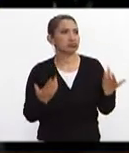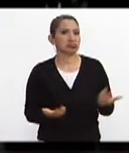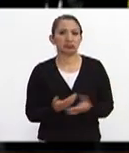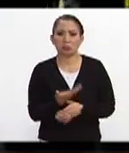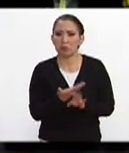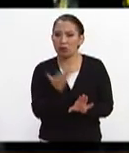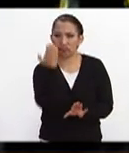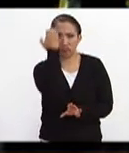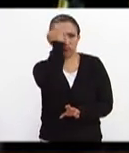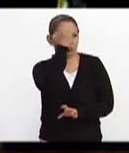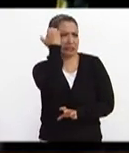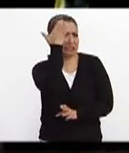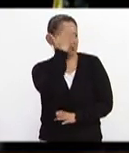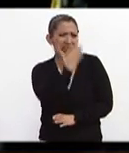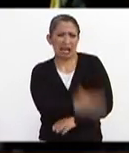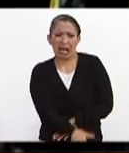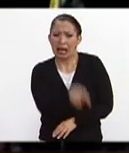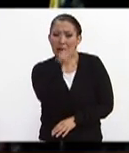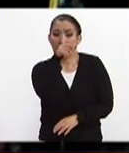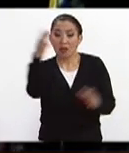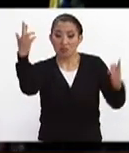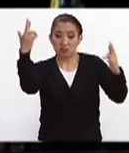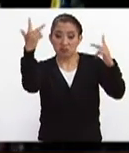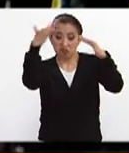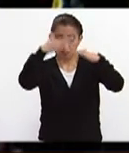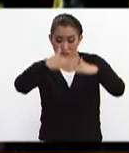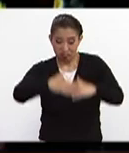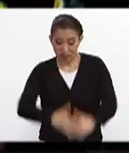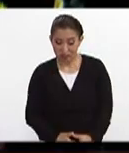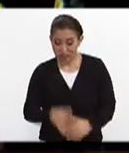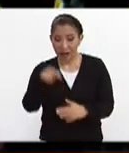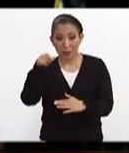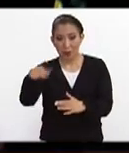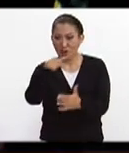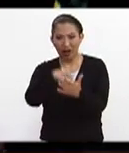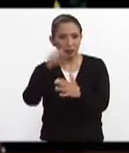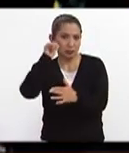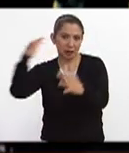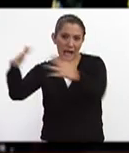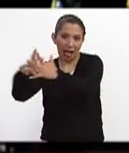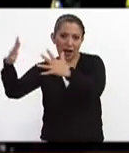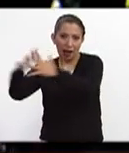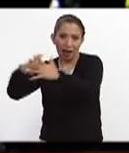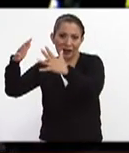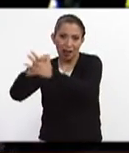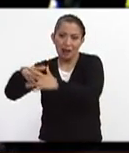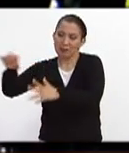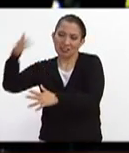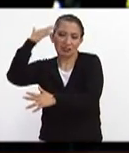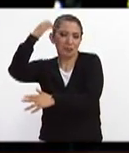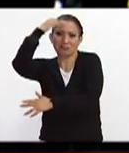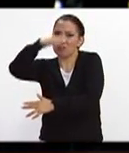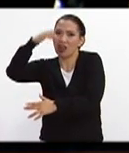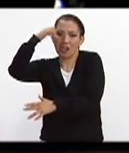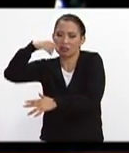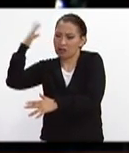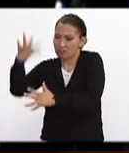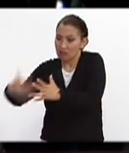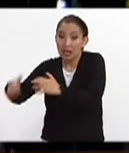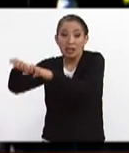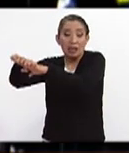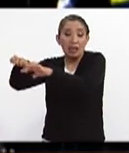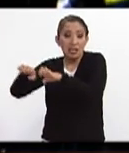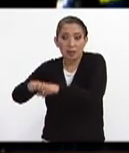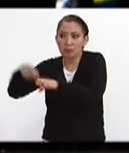muy especializados tanto en derrumbes como como es una zona de guerra también pues ellos también traen equipo